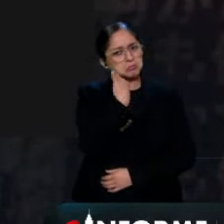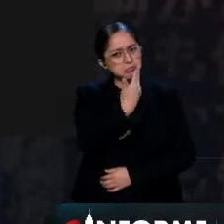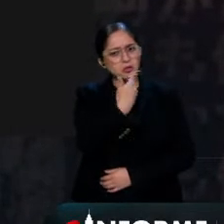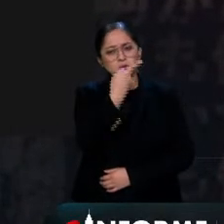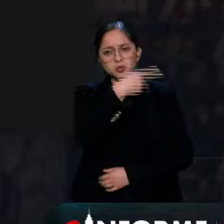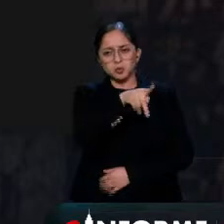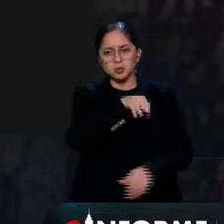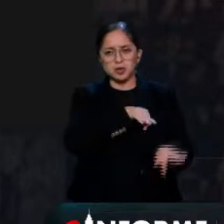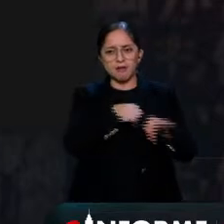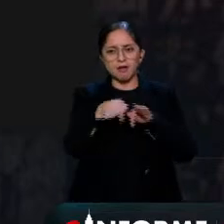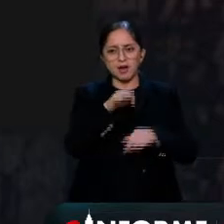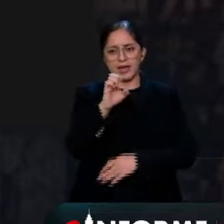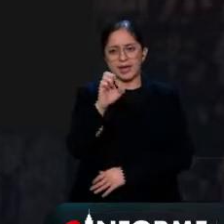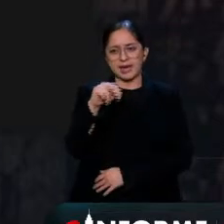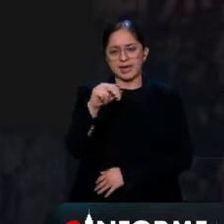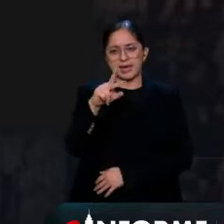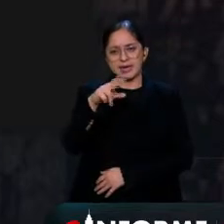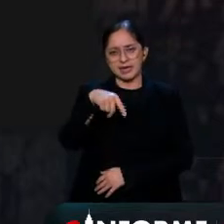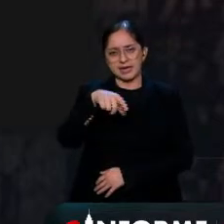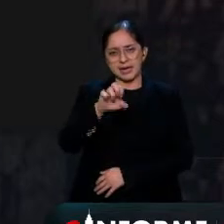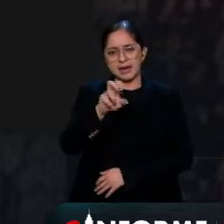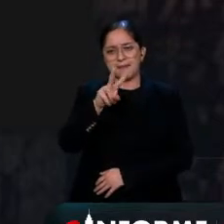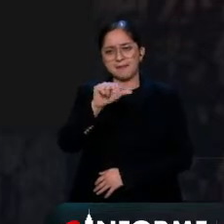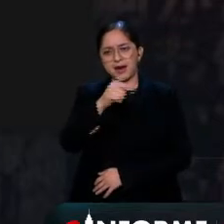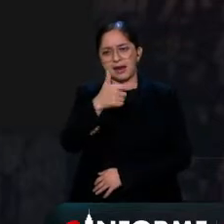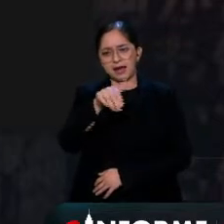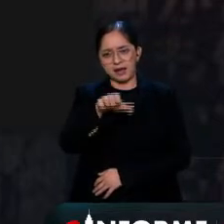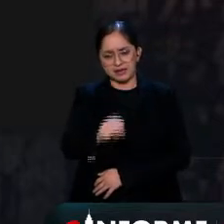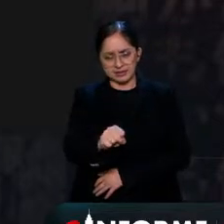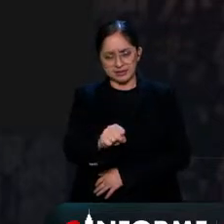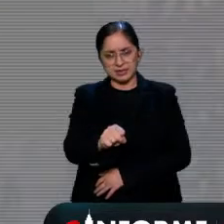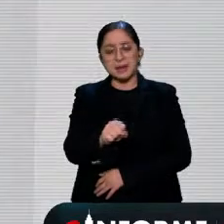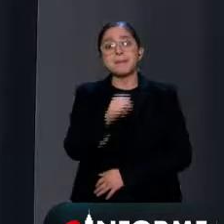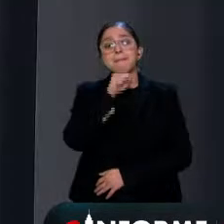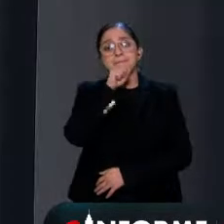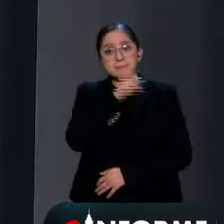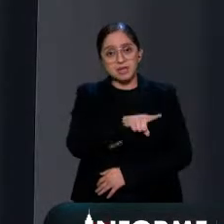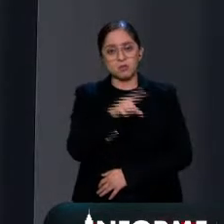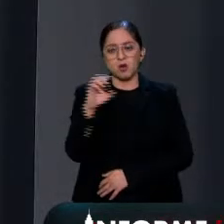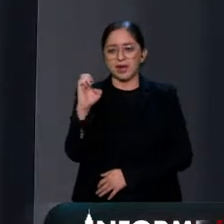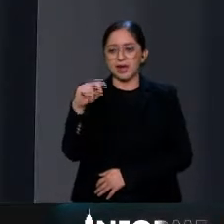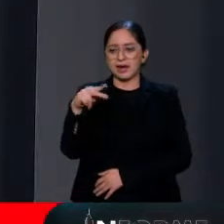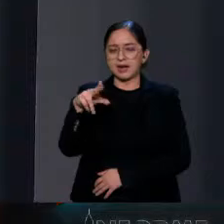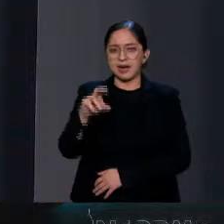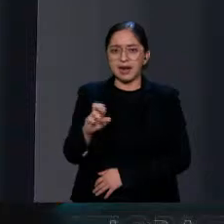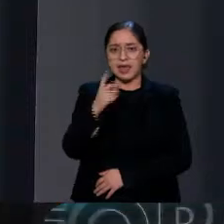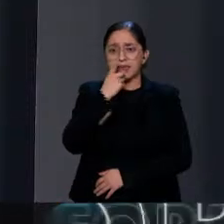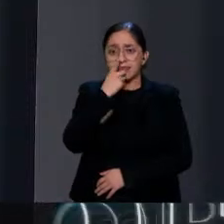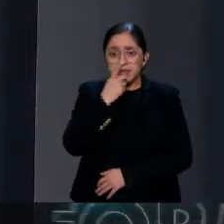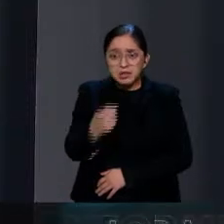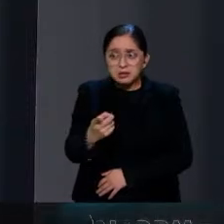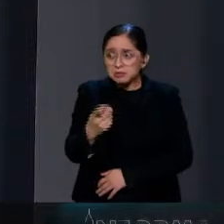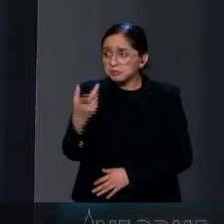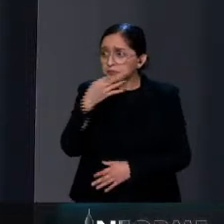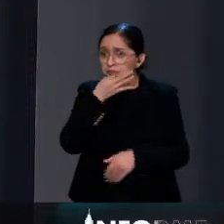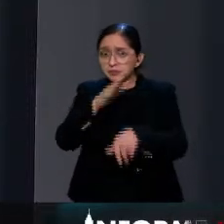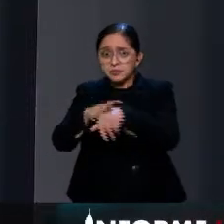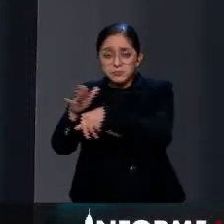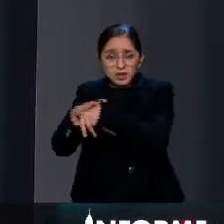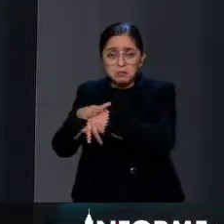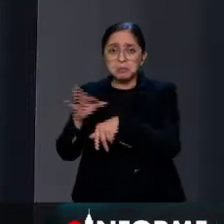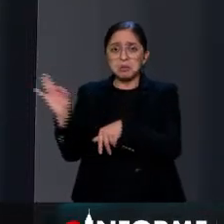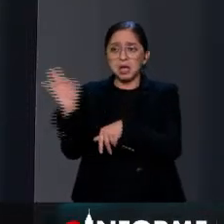Vargas. Mientras, hoy el propio Vargas rechazó que el anuncio genere una ruptura